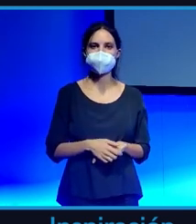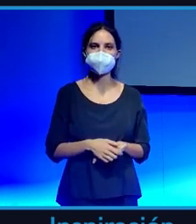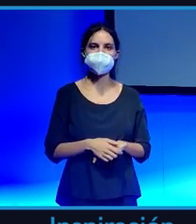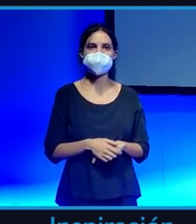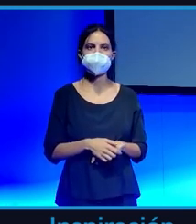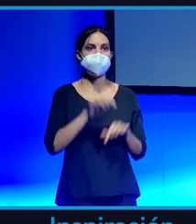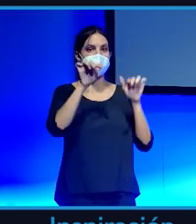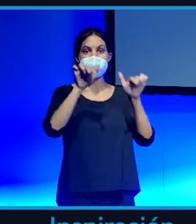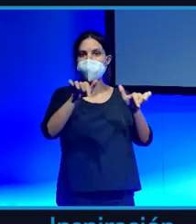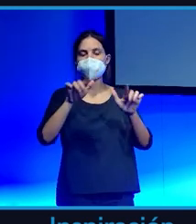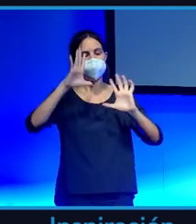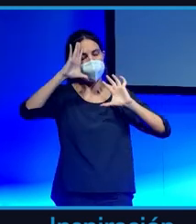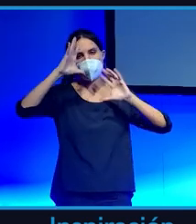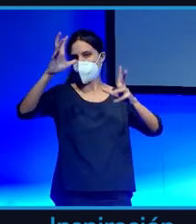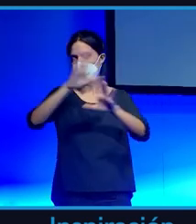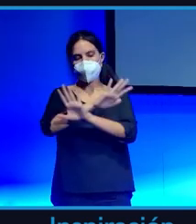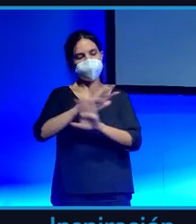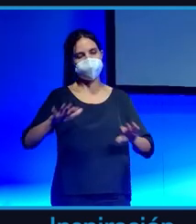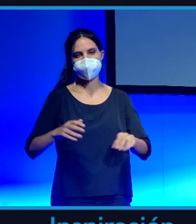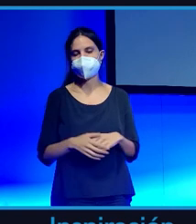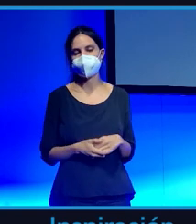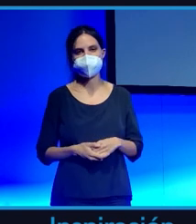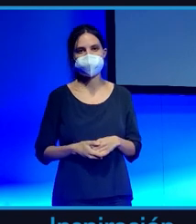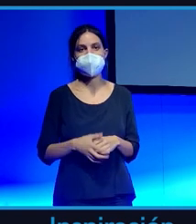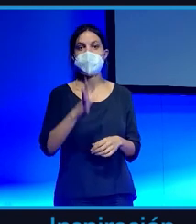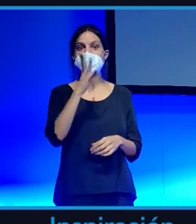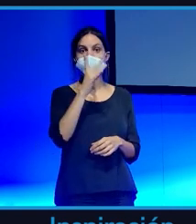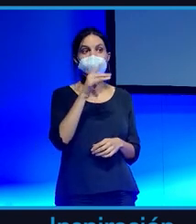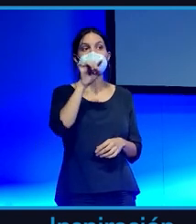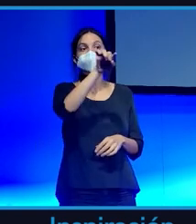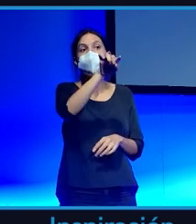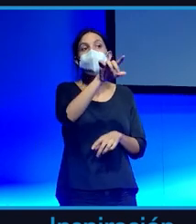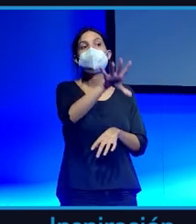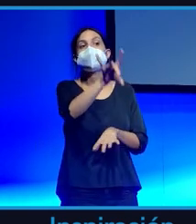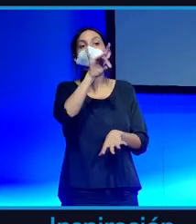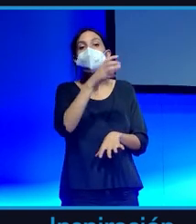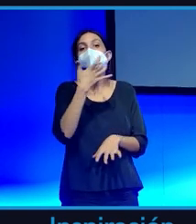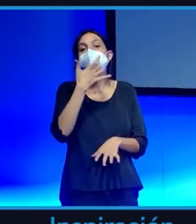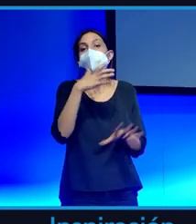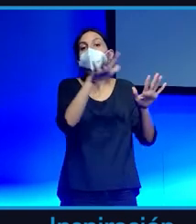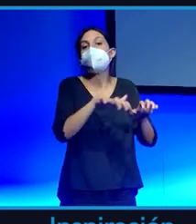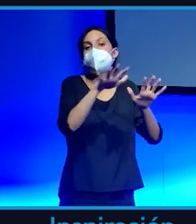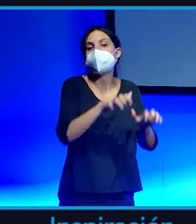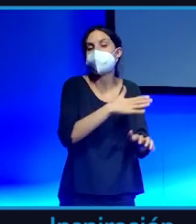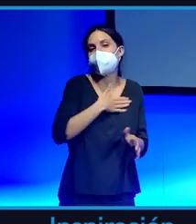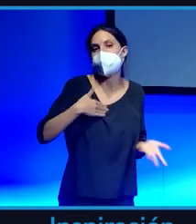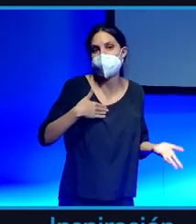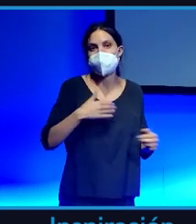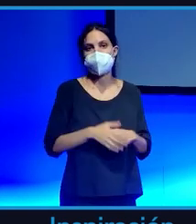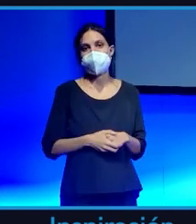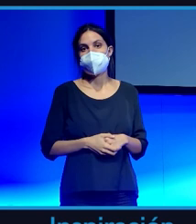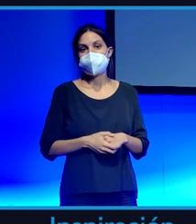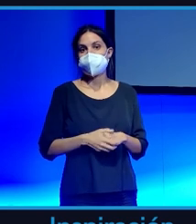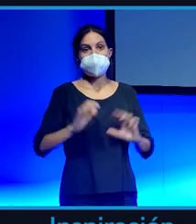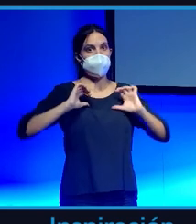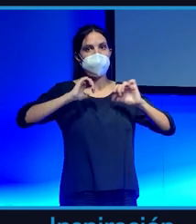Esto es una locura lo que está pasando. Y ahora, está en tu mano si quieres aprender, ponerte las pilas y